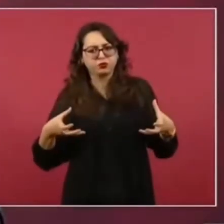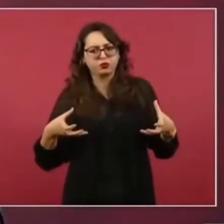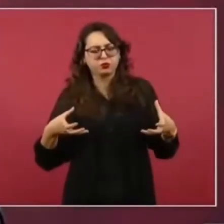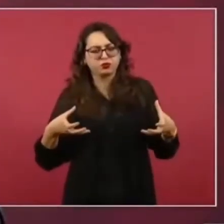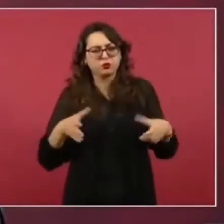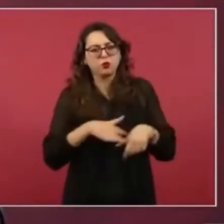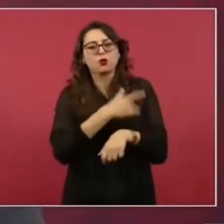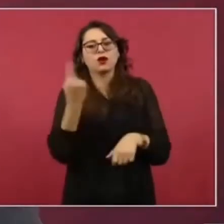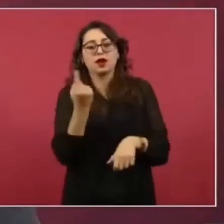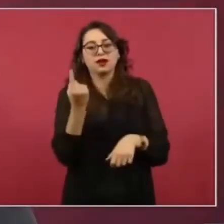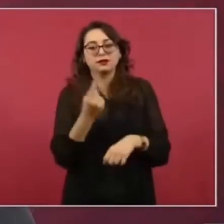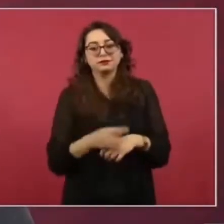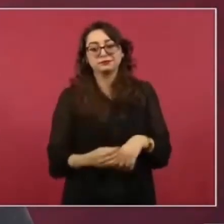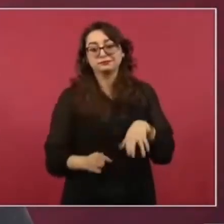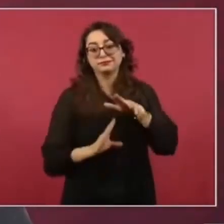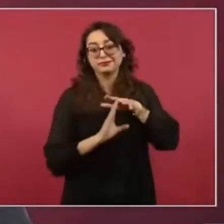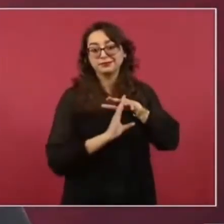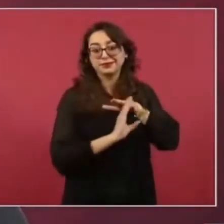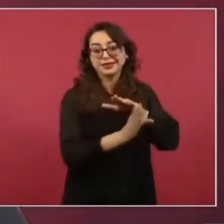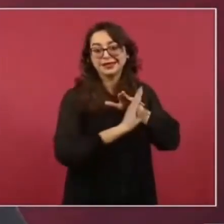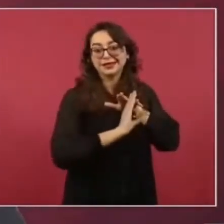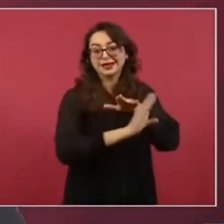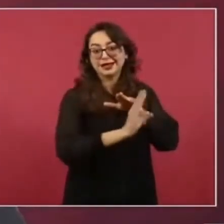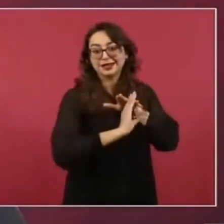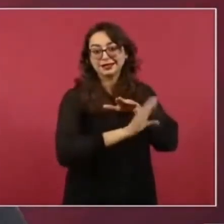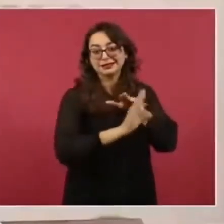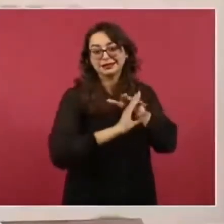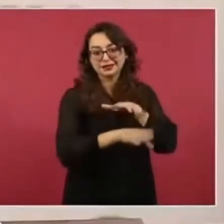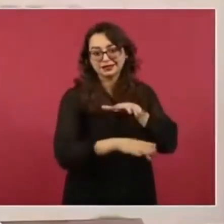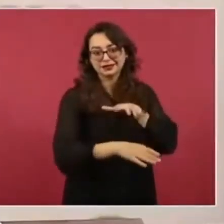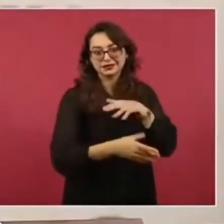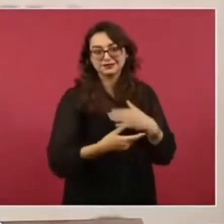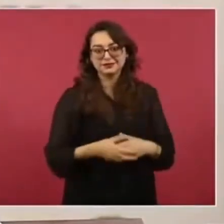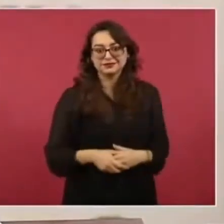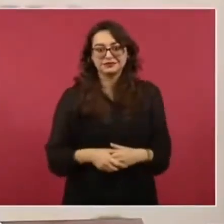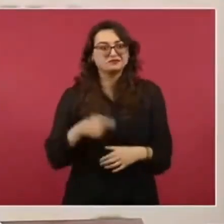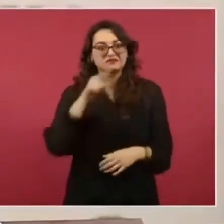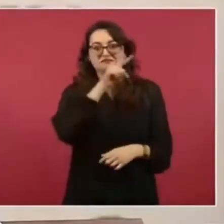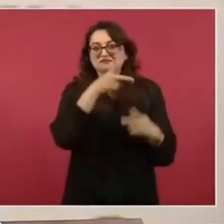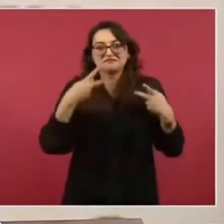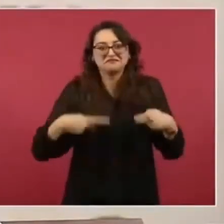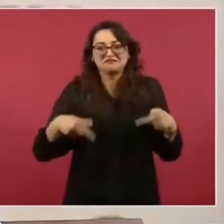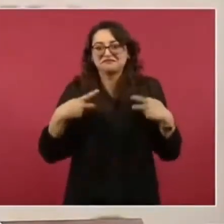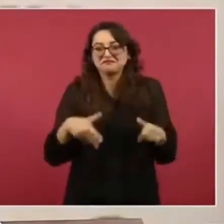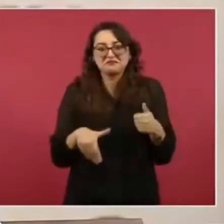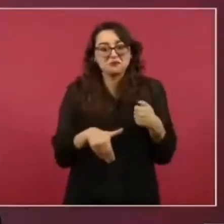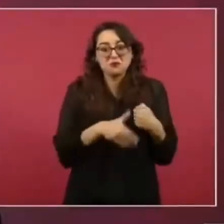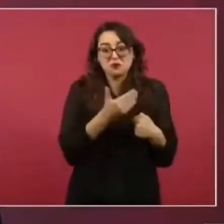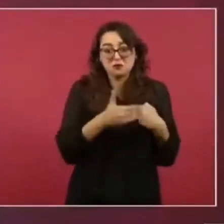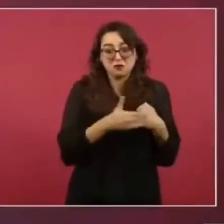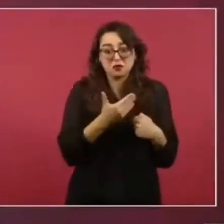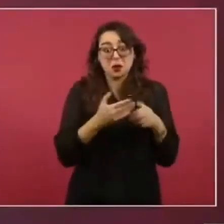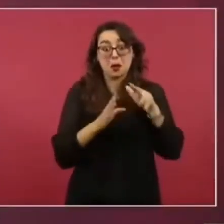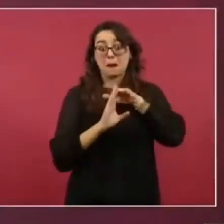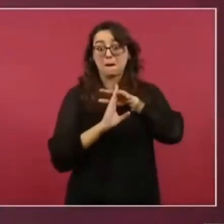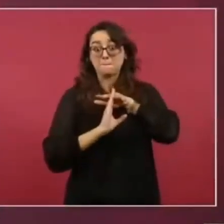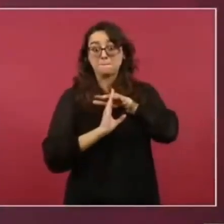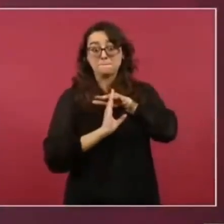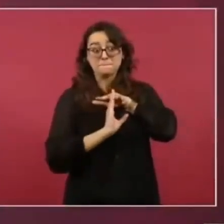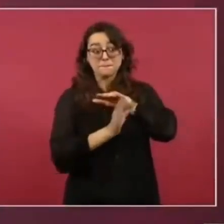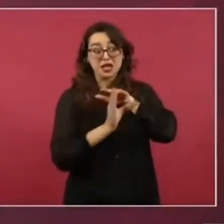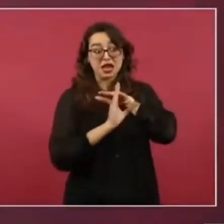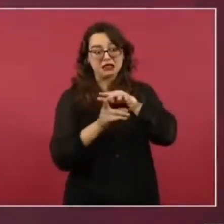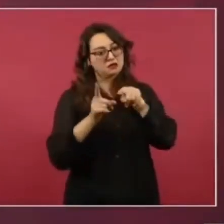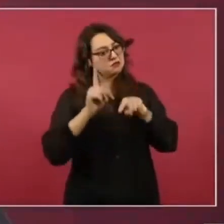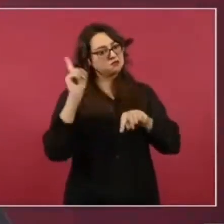esencialmente se mantiene por la migración. Si cortases toda la migración, como ellos lo